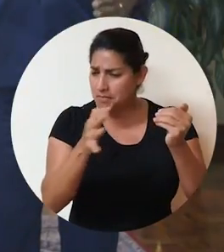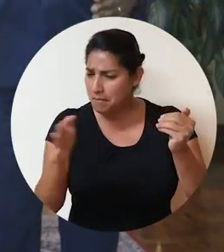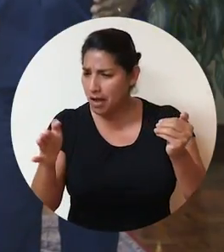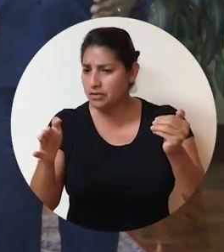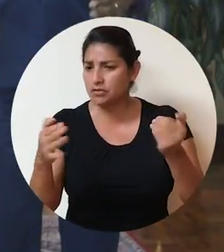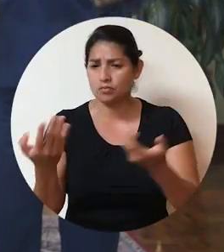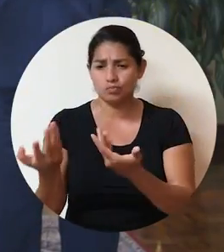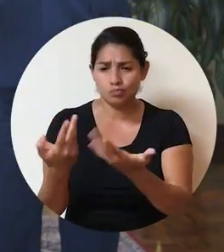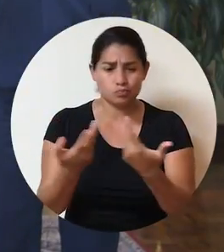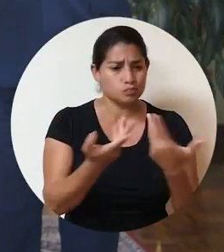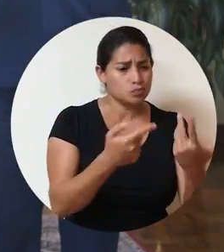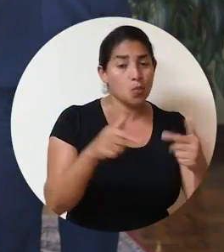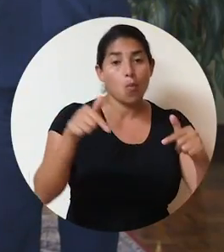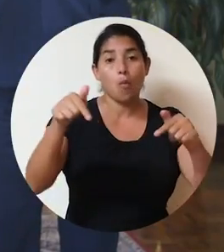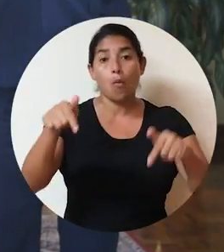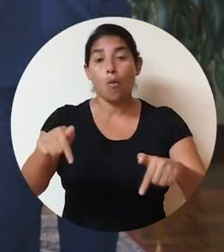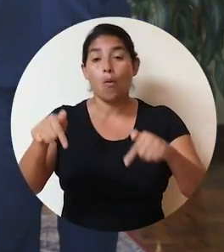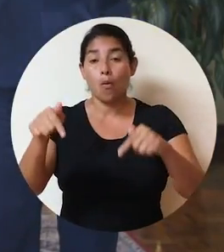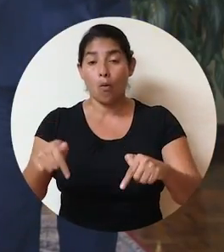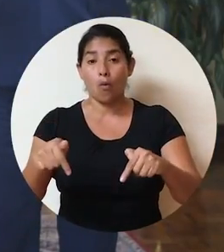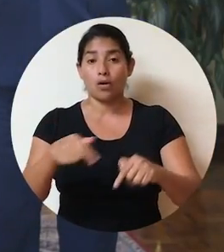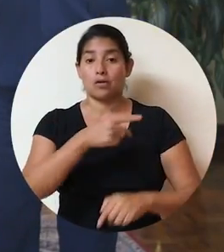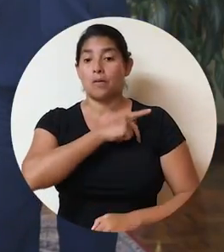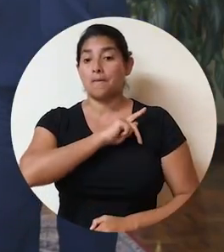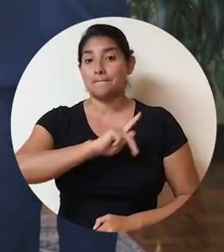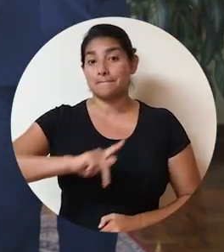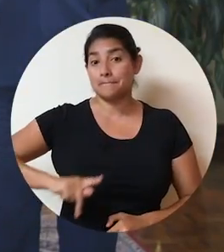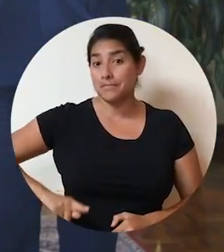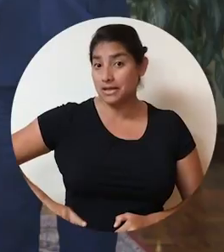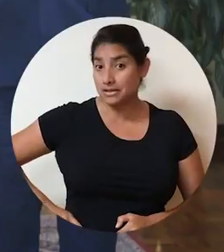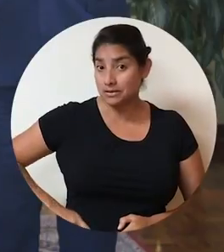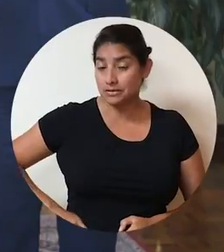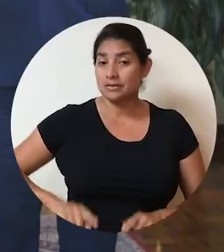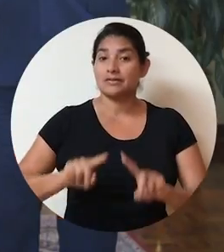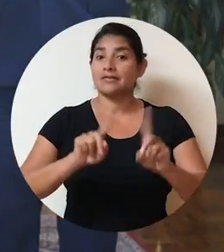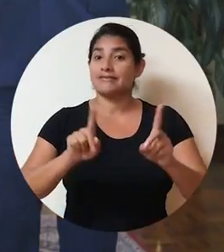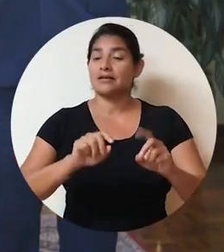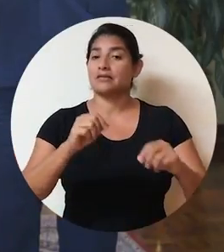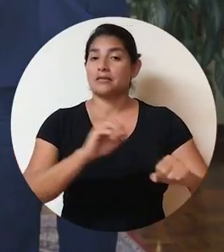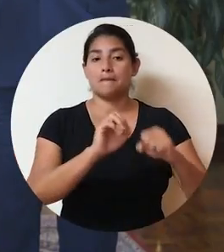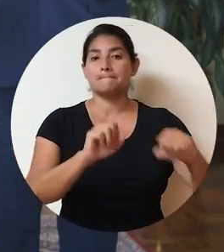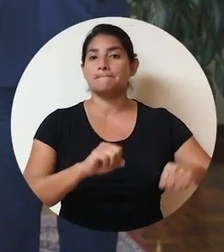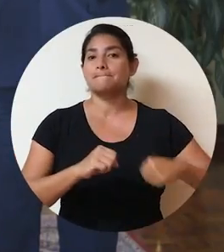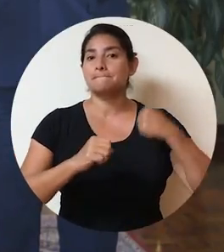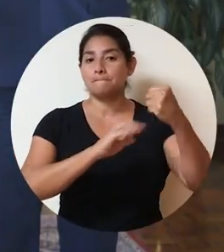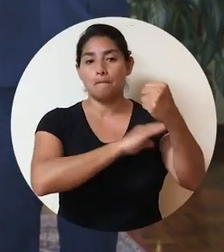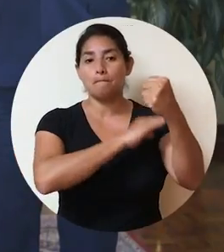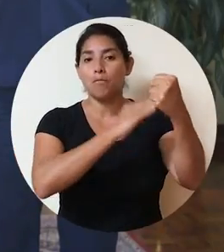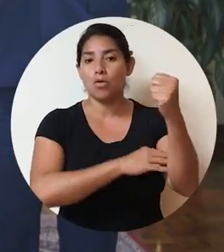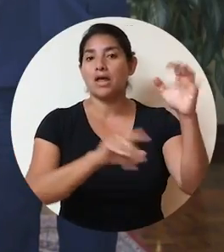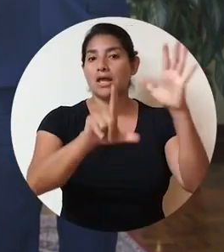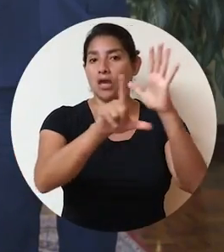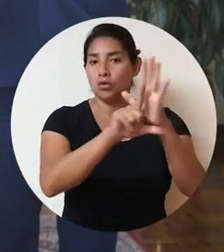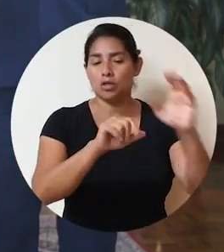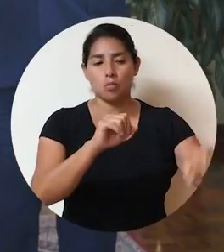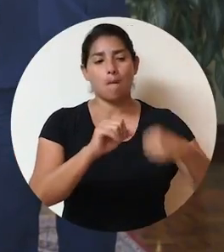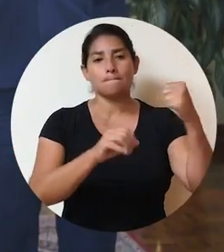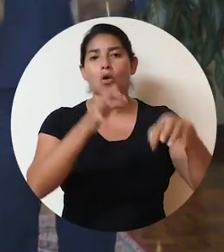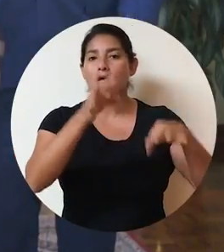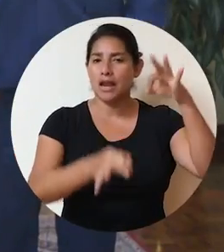espacio que hoy los presidentes del Poder Ejecutivo y